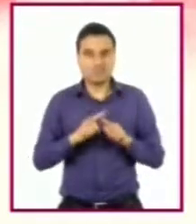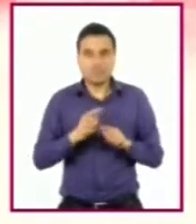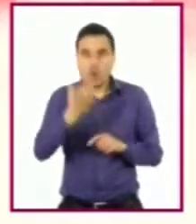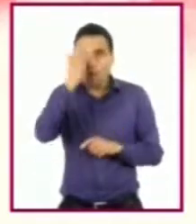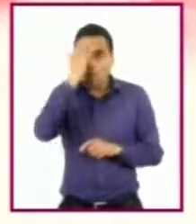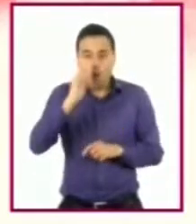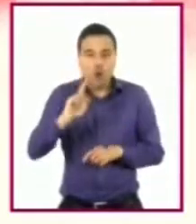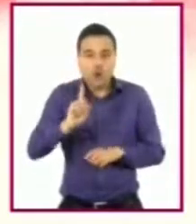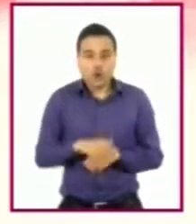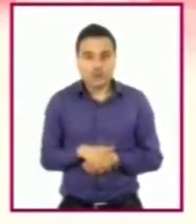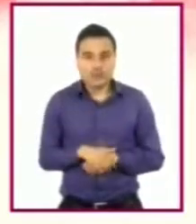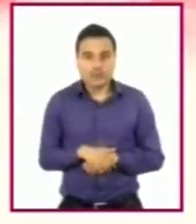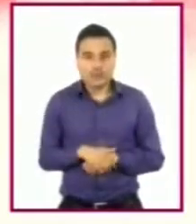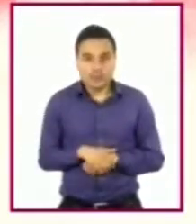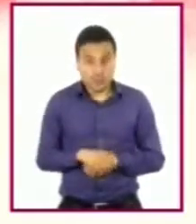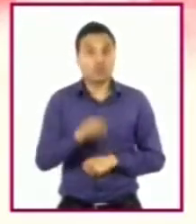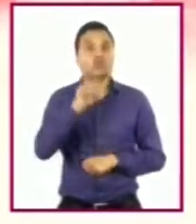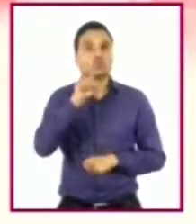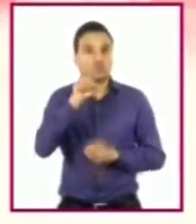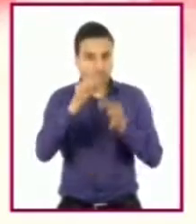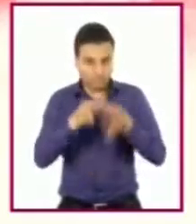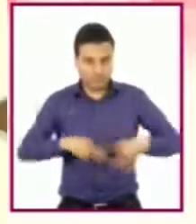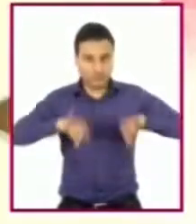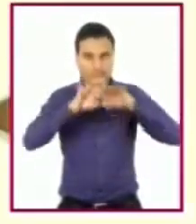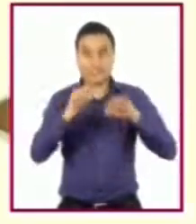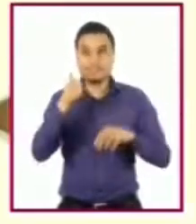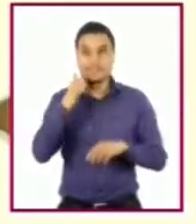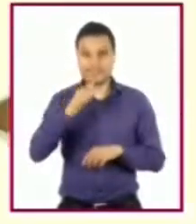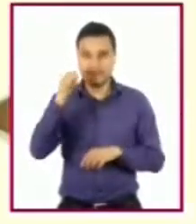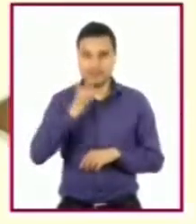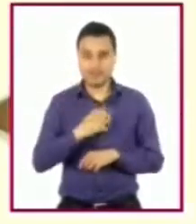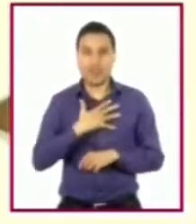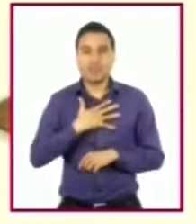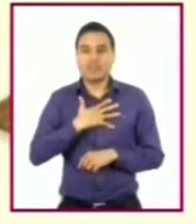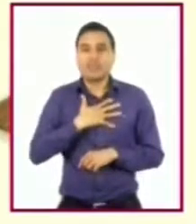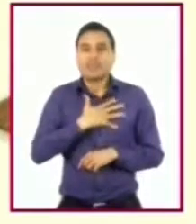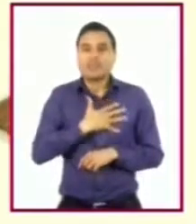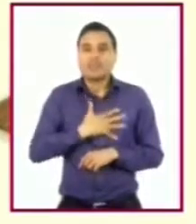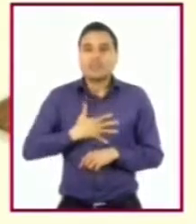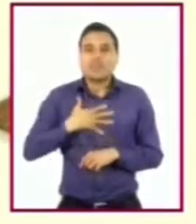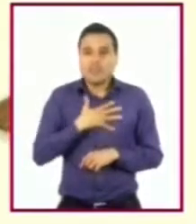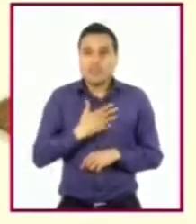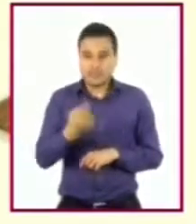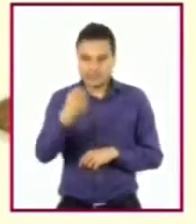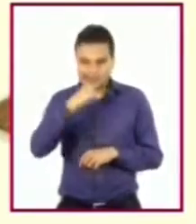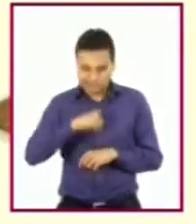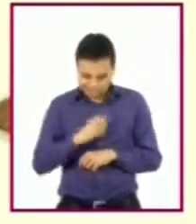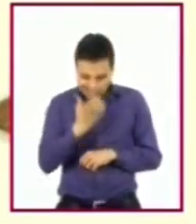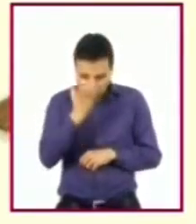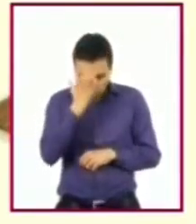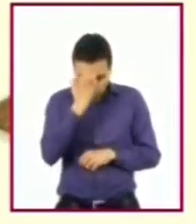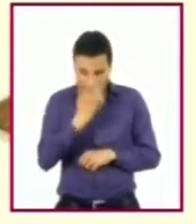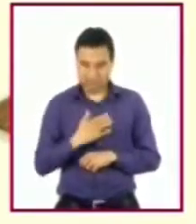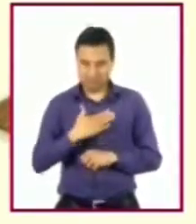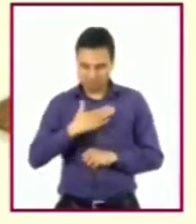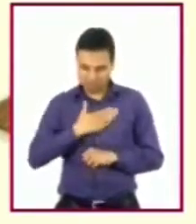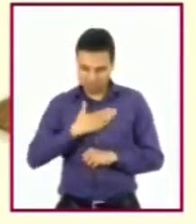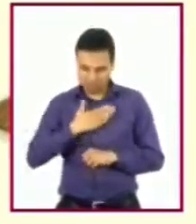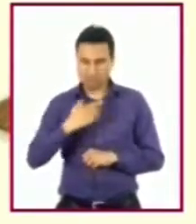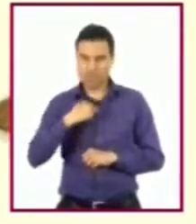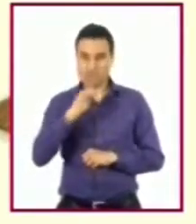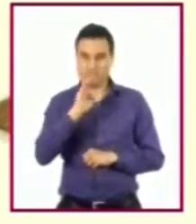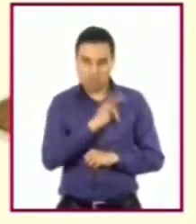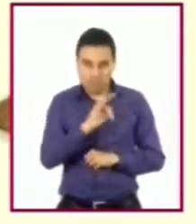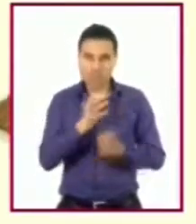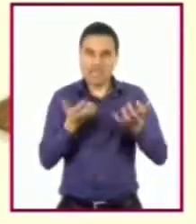es necesario de vez en cuando explorar nuestro interior para reflexionar sobre qué sabemos hacer, qué nos